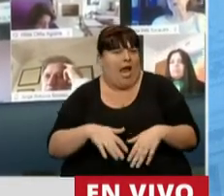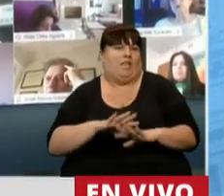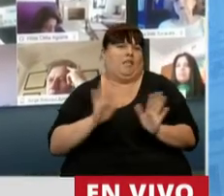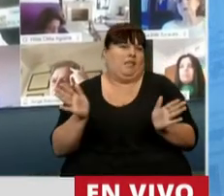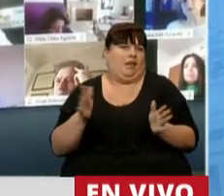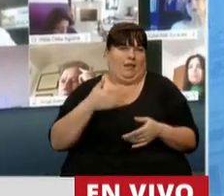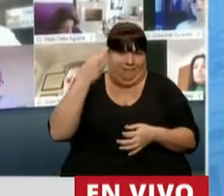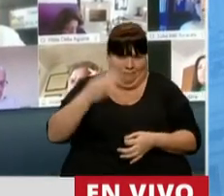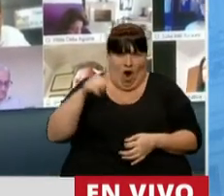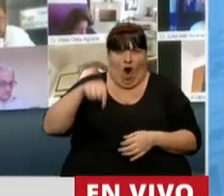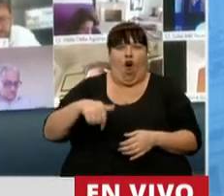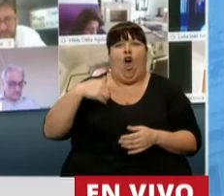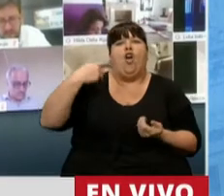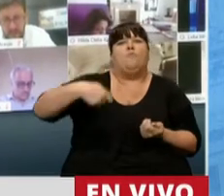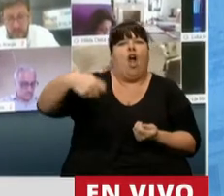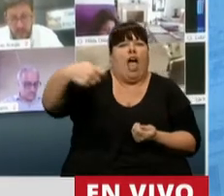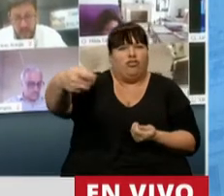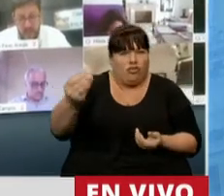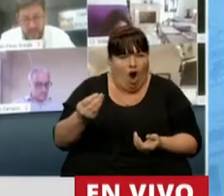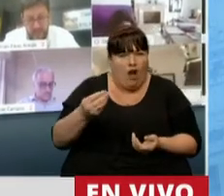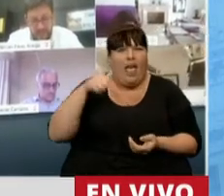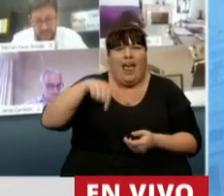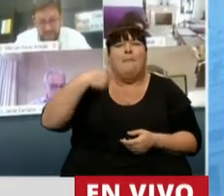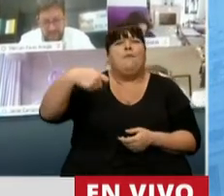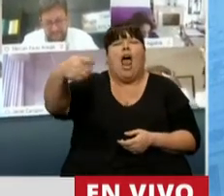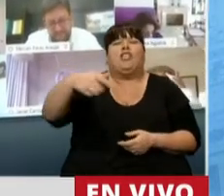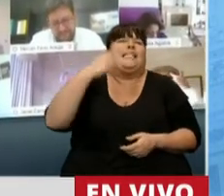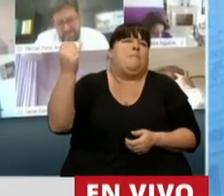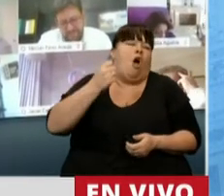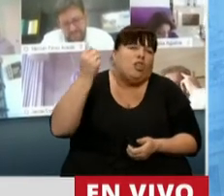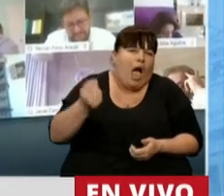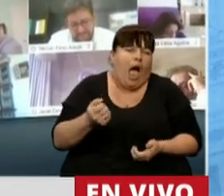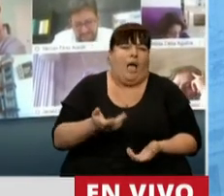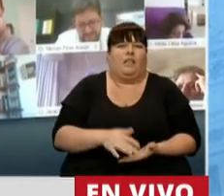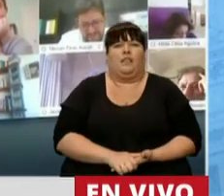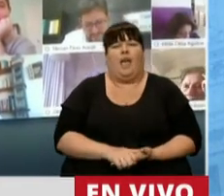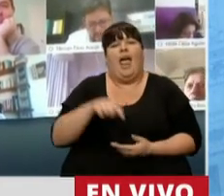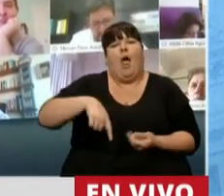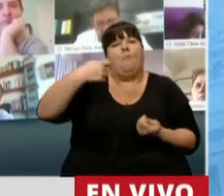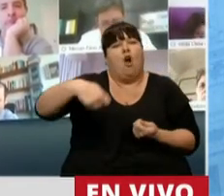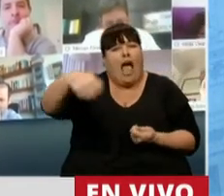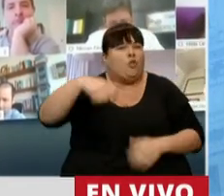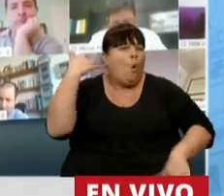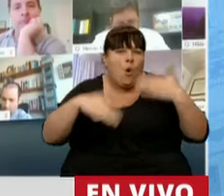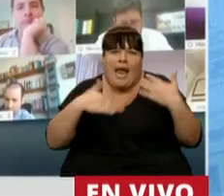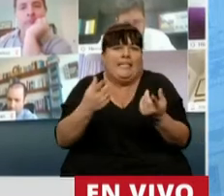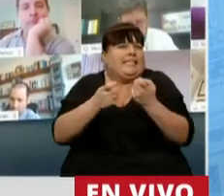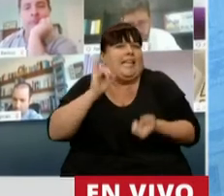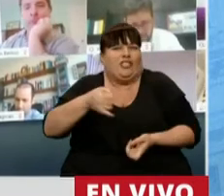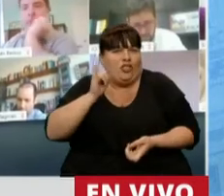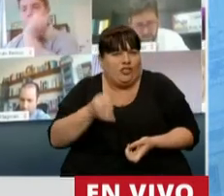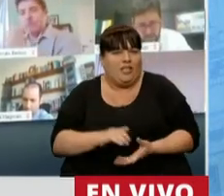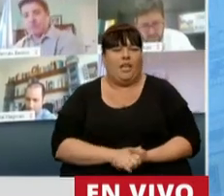justificada que hoy esta moratoria. Esta moratoria es indispensable. Esta moratoria es urgente y necesaria.